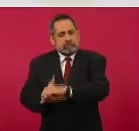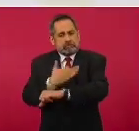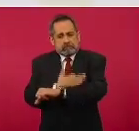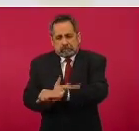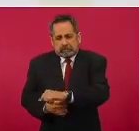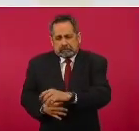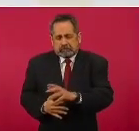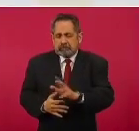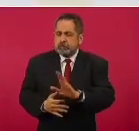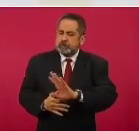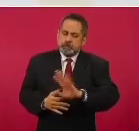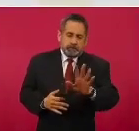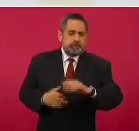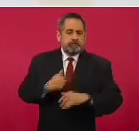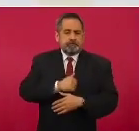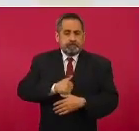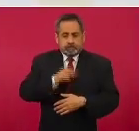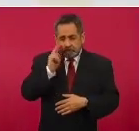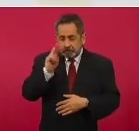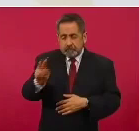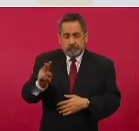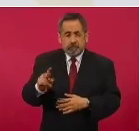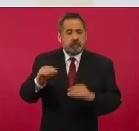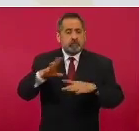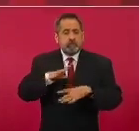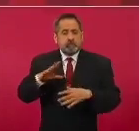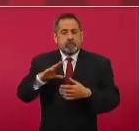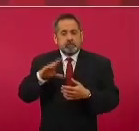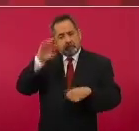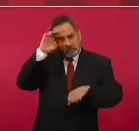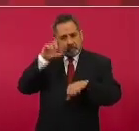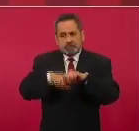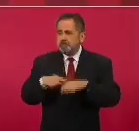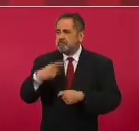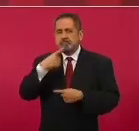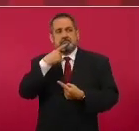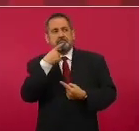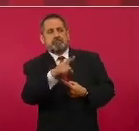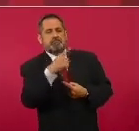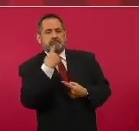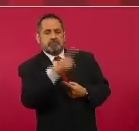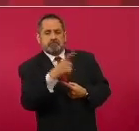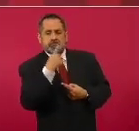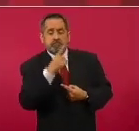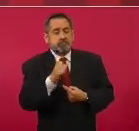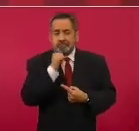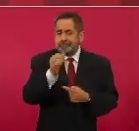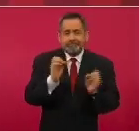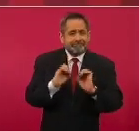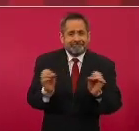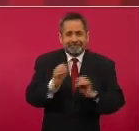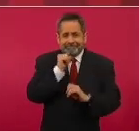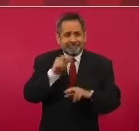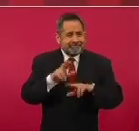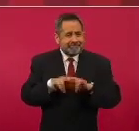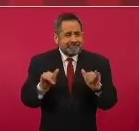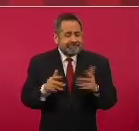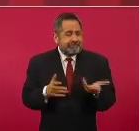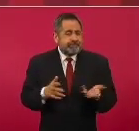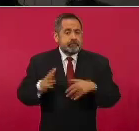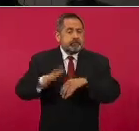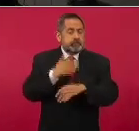Desafortunadamente se notó que no hay una cultura de la denuncia por parte de los pasajeros de la transportación aérea